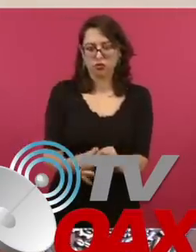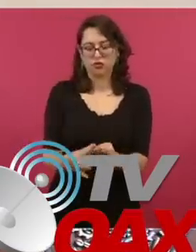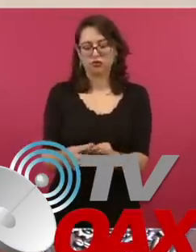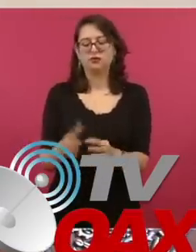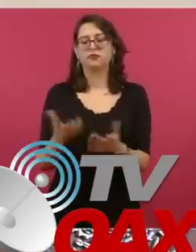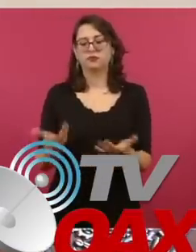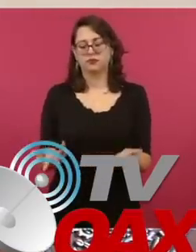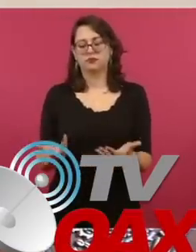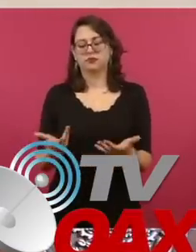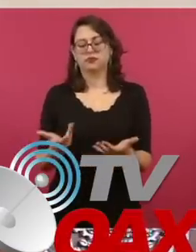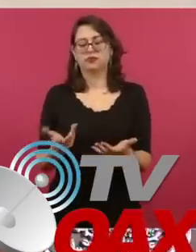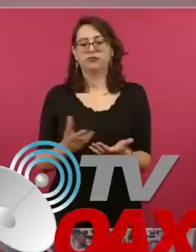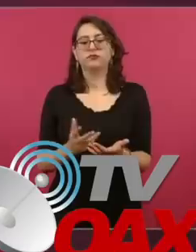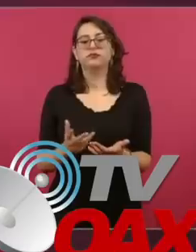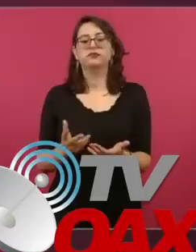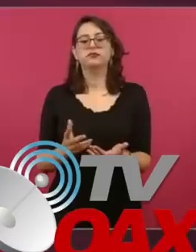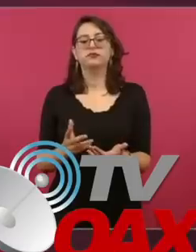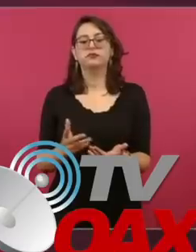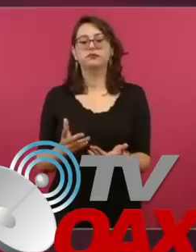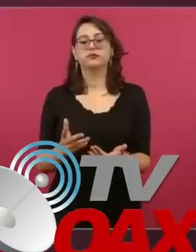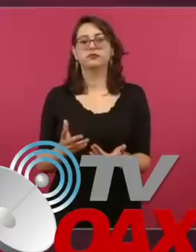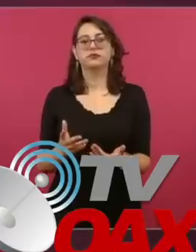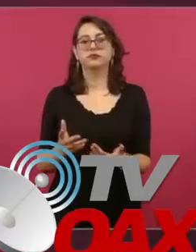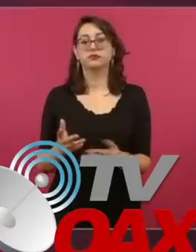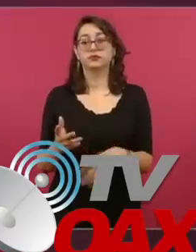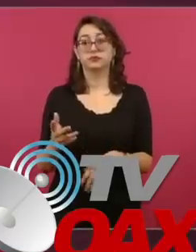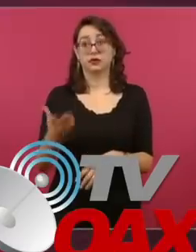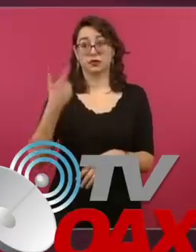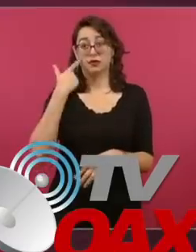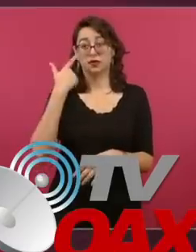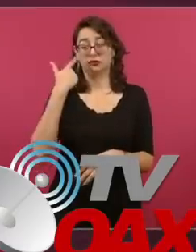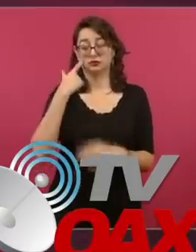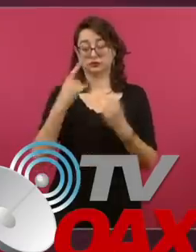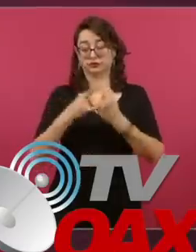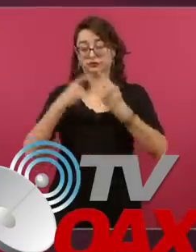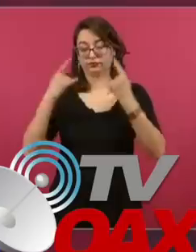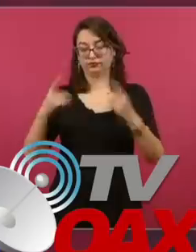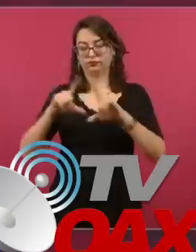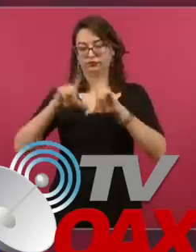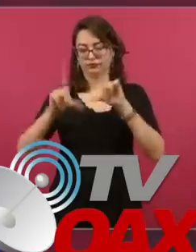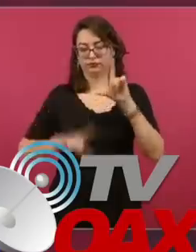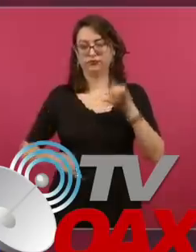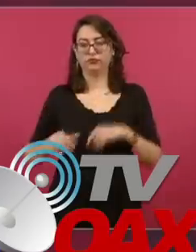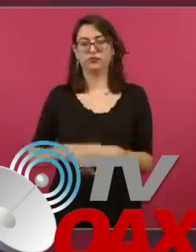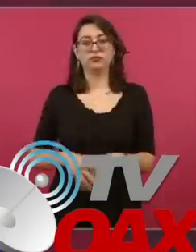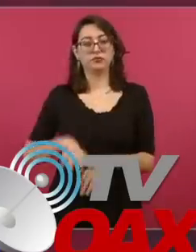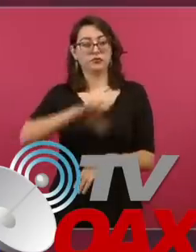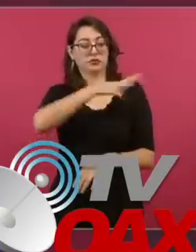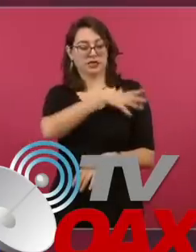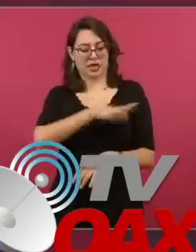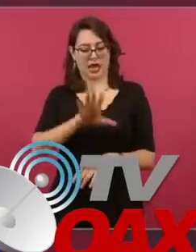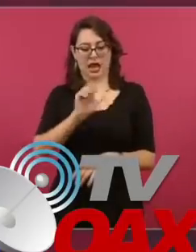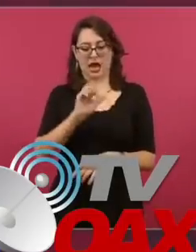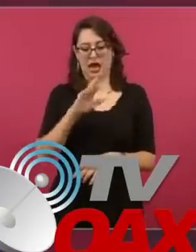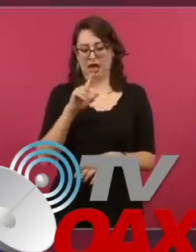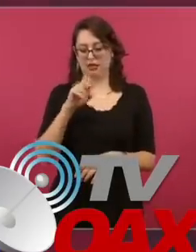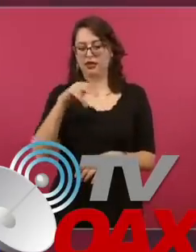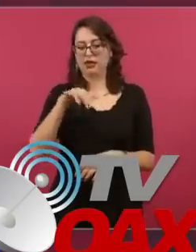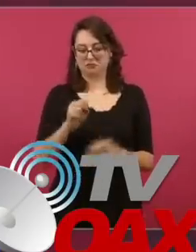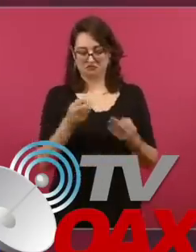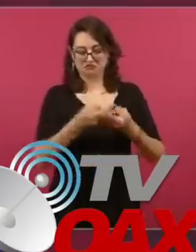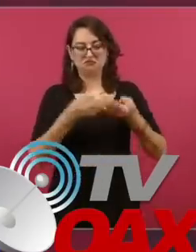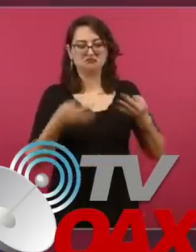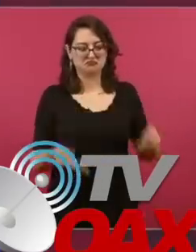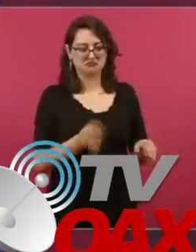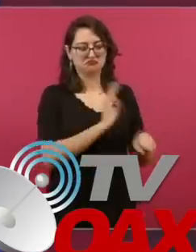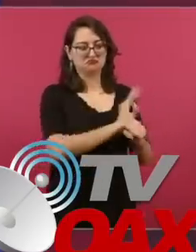decretos Pero después del general Cárdenas Va a ser el gobierno que